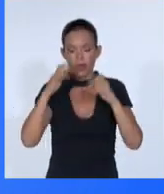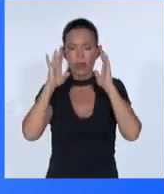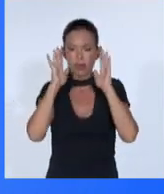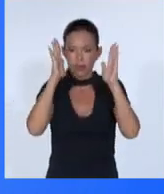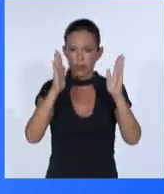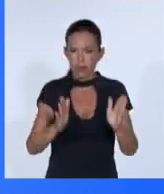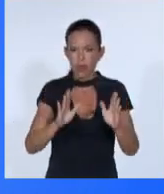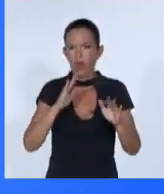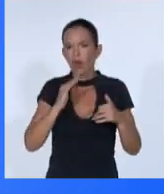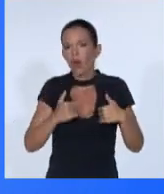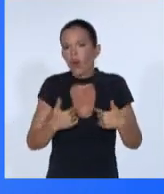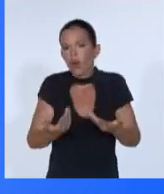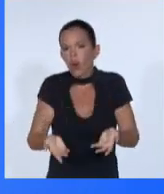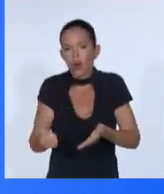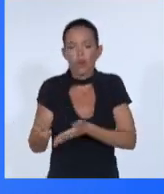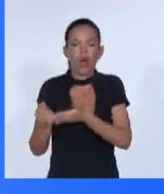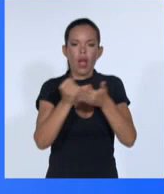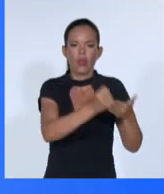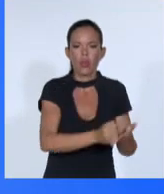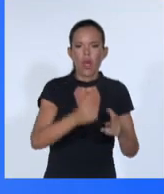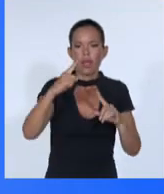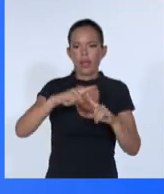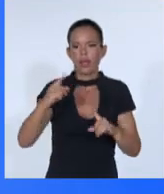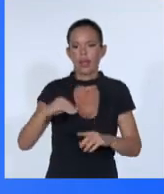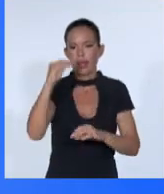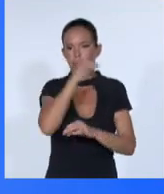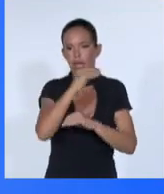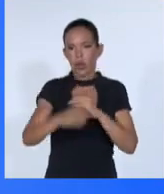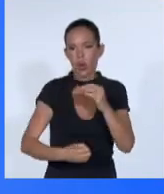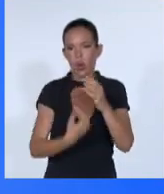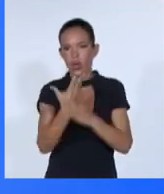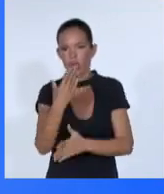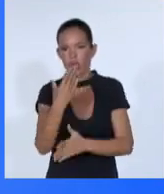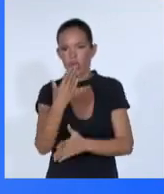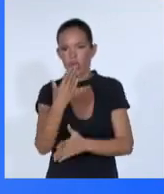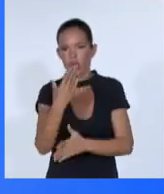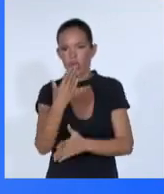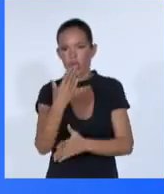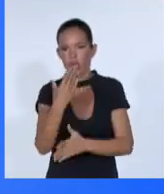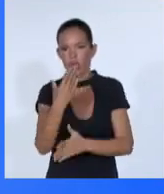tecnologías y formación de recursos humanos, así como la cooperación Norte-Sur